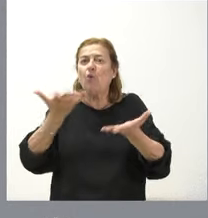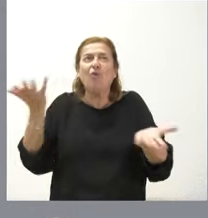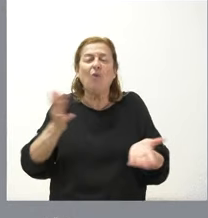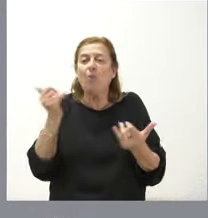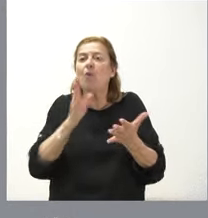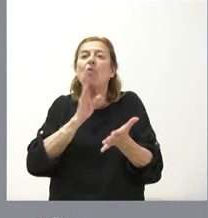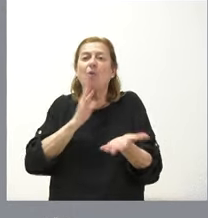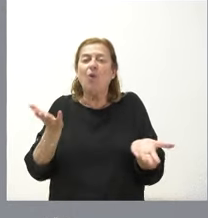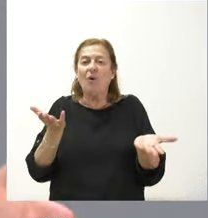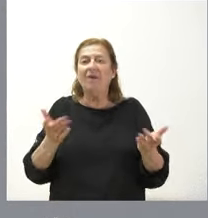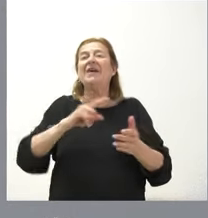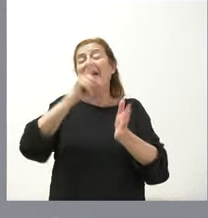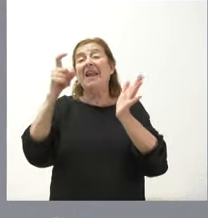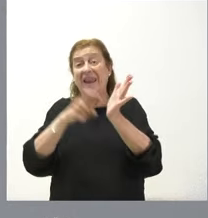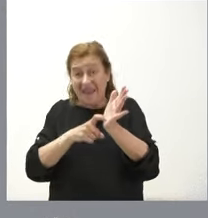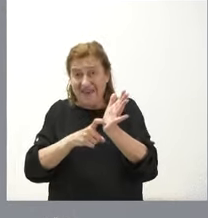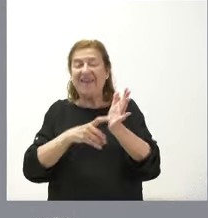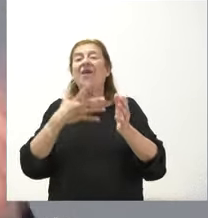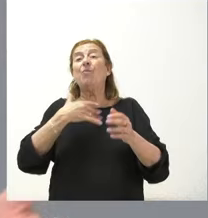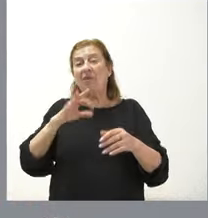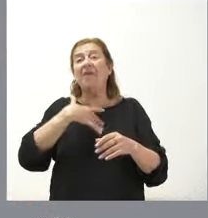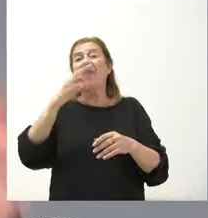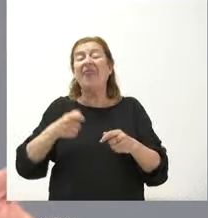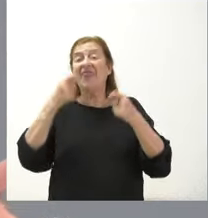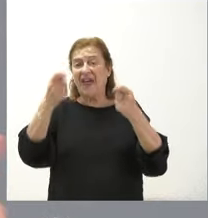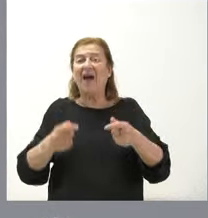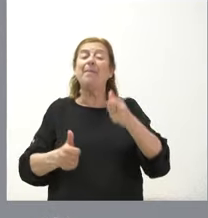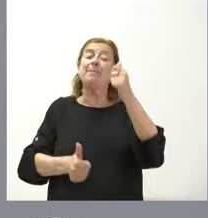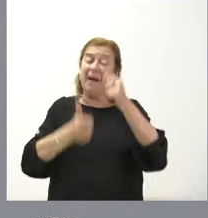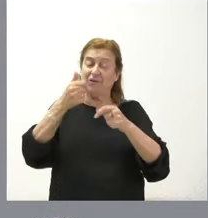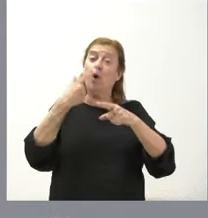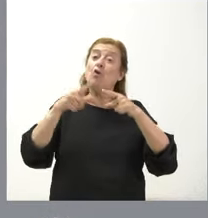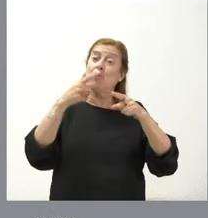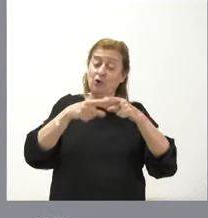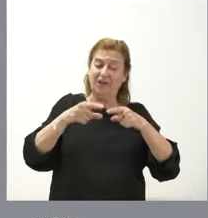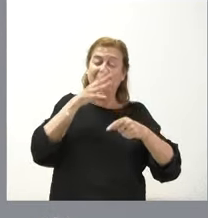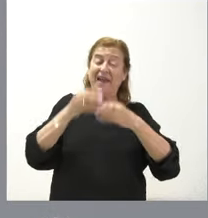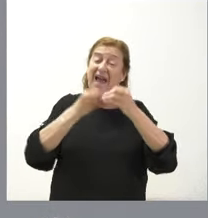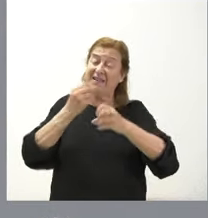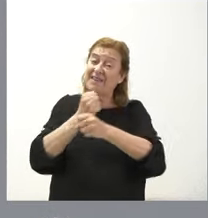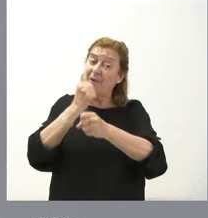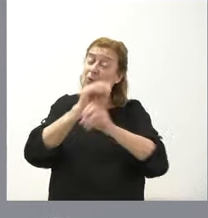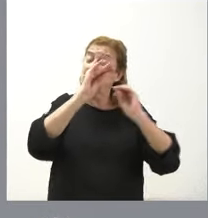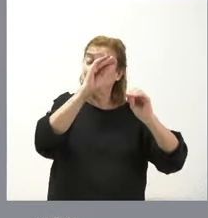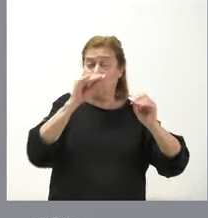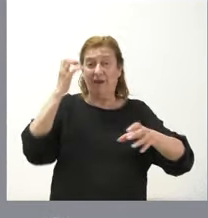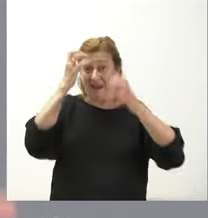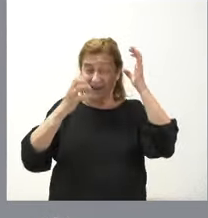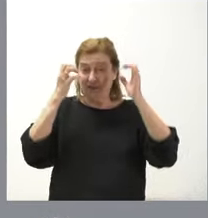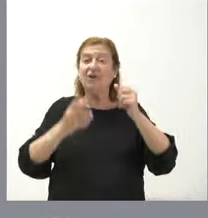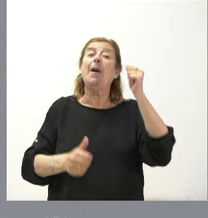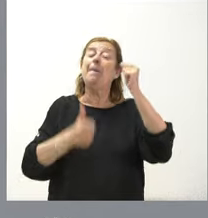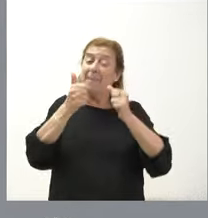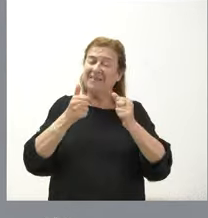Pues la ley lógicamente posibilita un mayor margen de actuación a los ganaderos, posibilita también un mayor